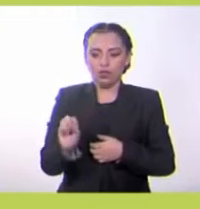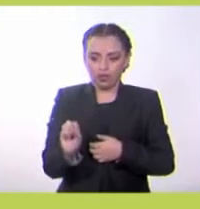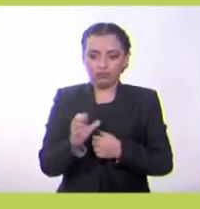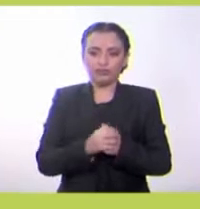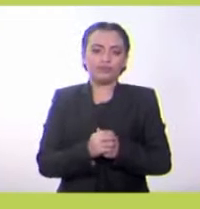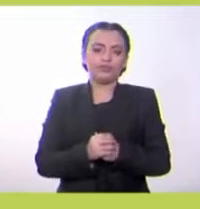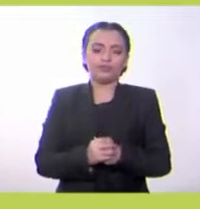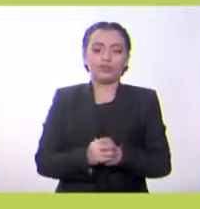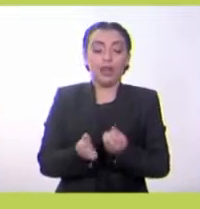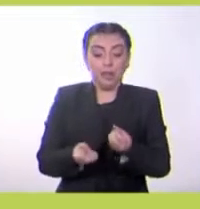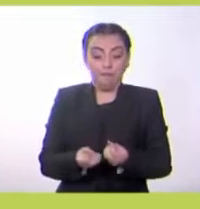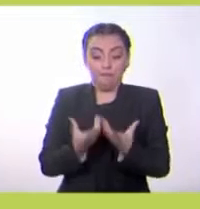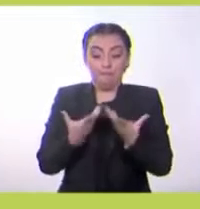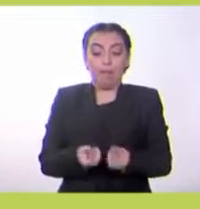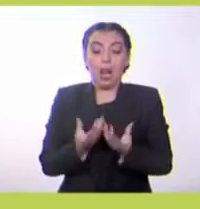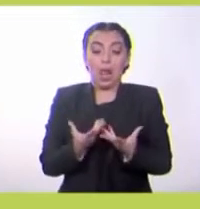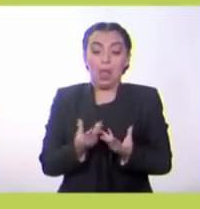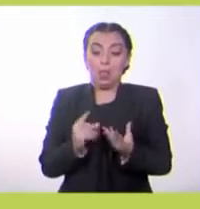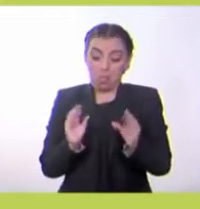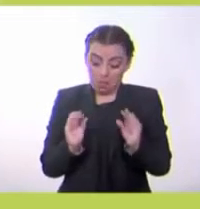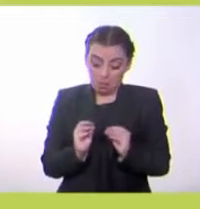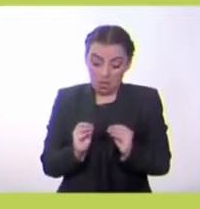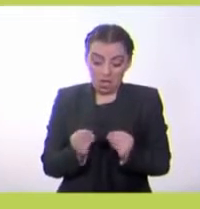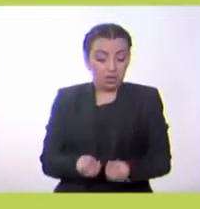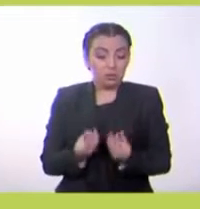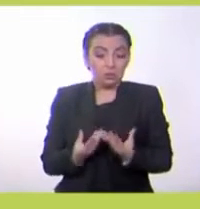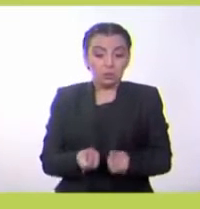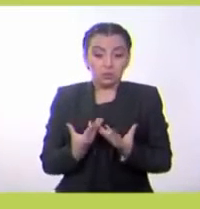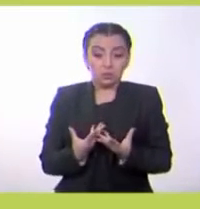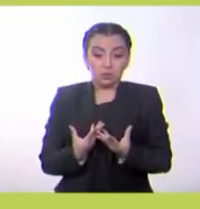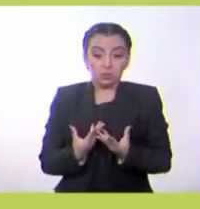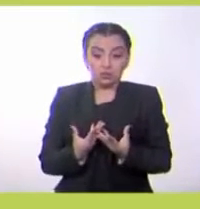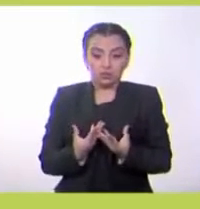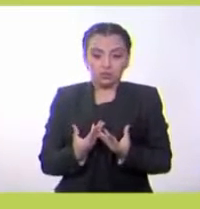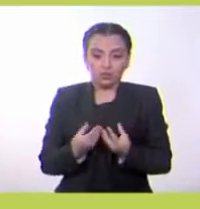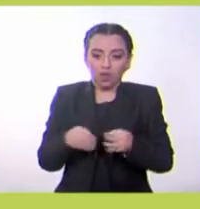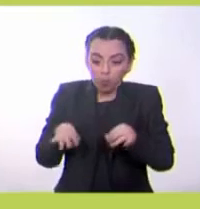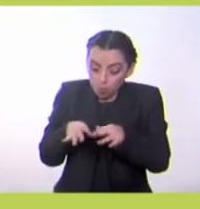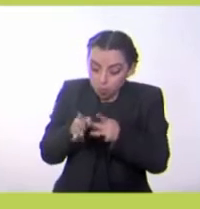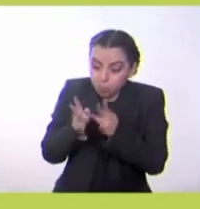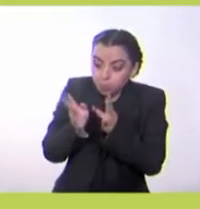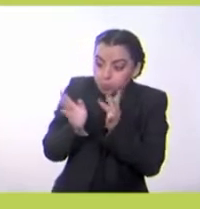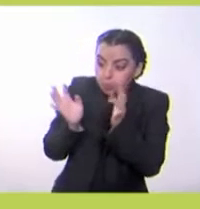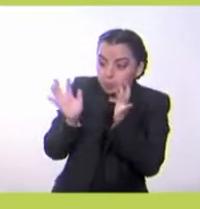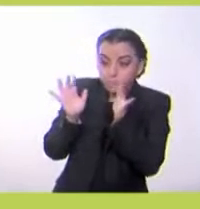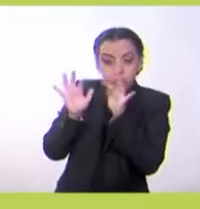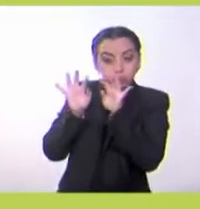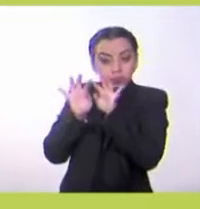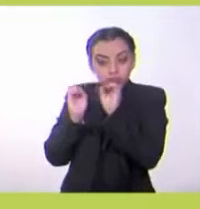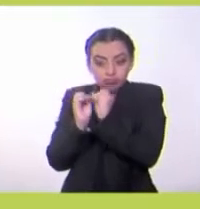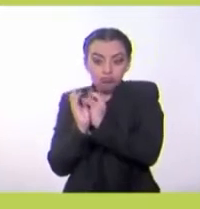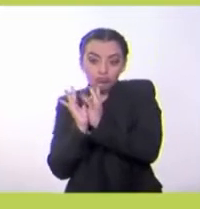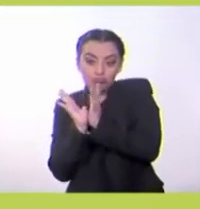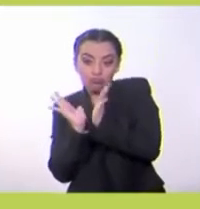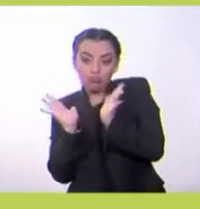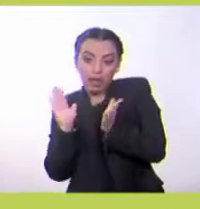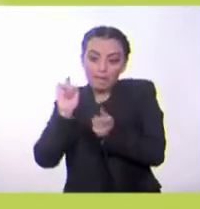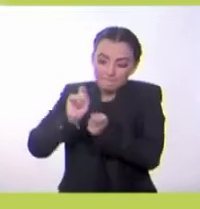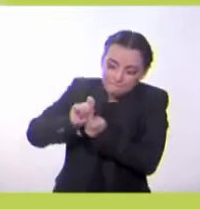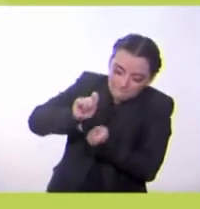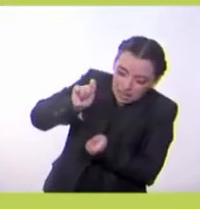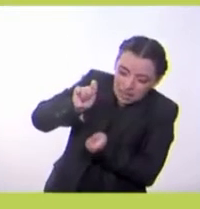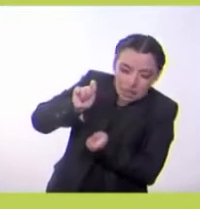si son pequeñas y no poseen madera. Arbustos si son medianas, poseen varias ramas y producen madera.